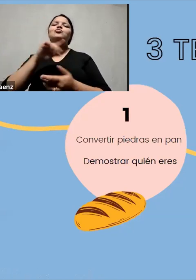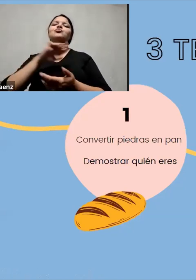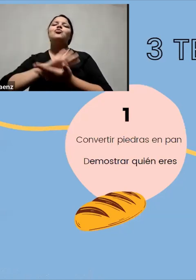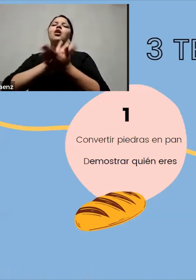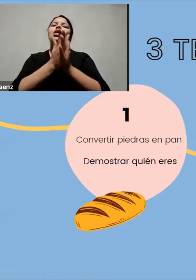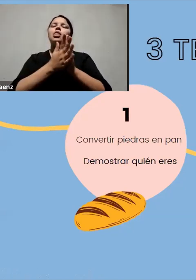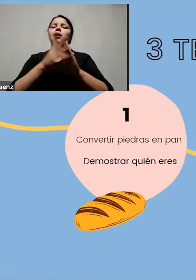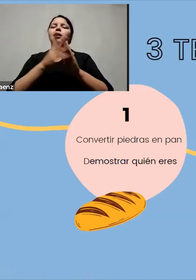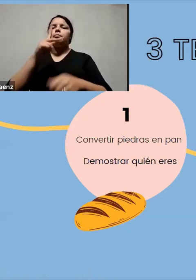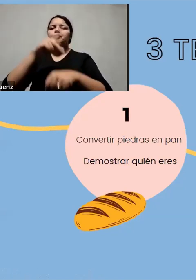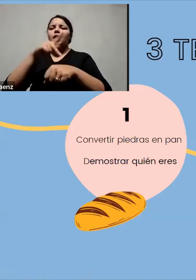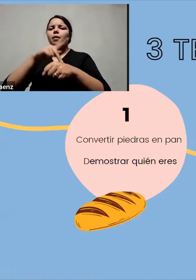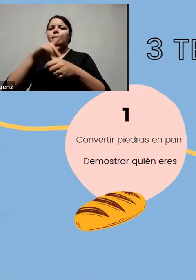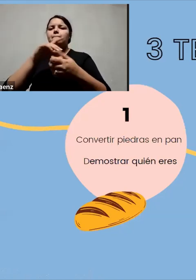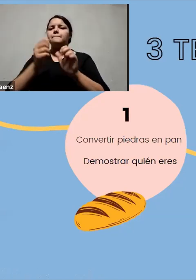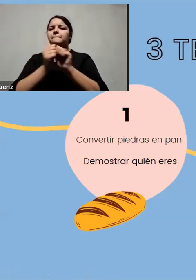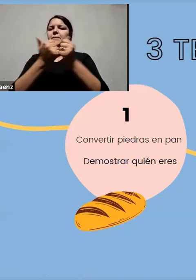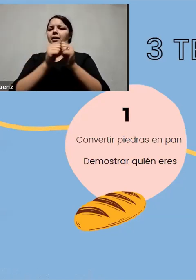piedras en pan.